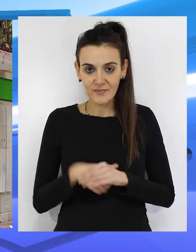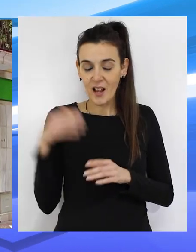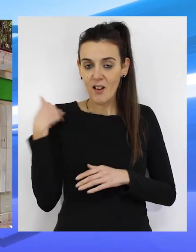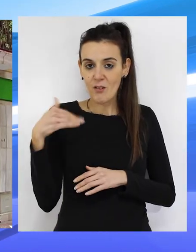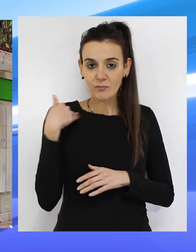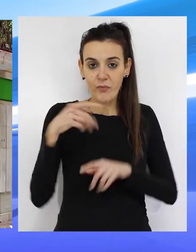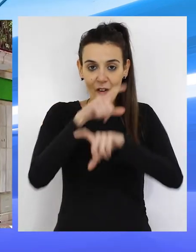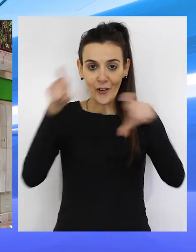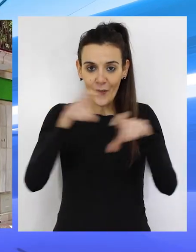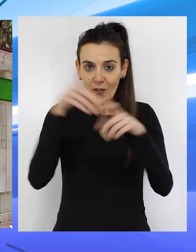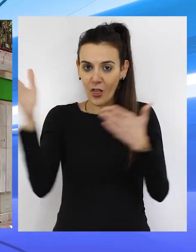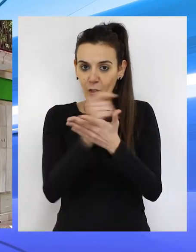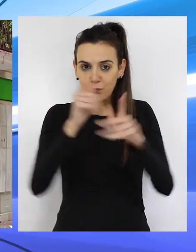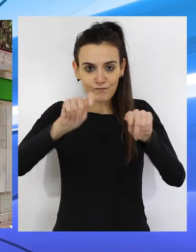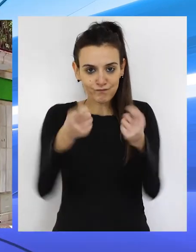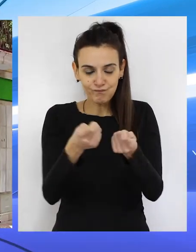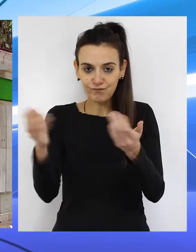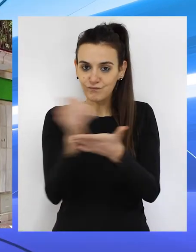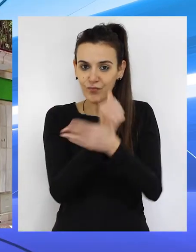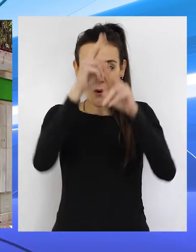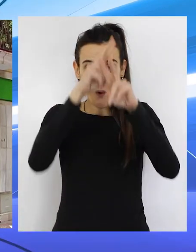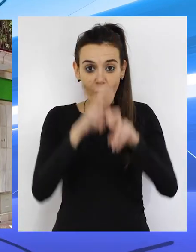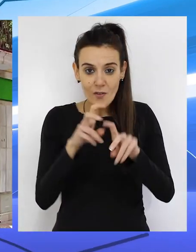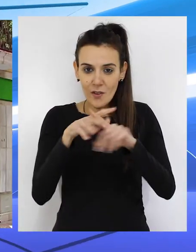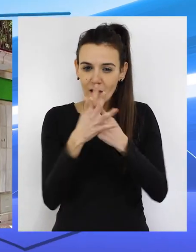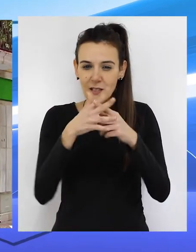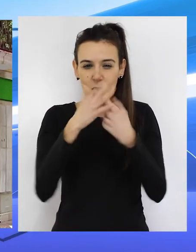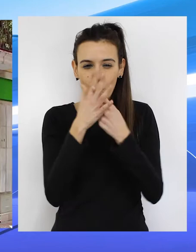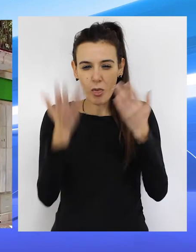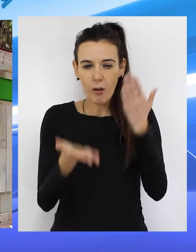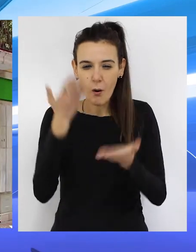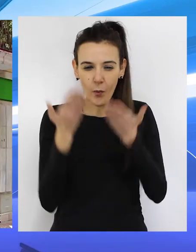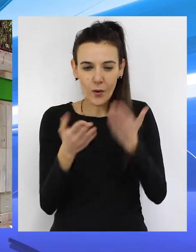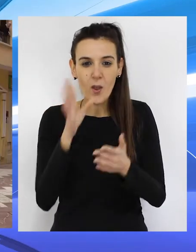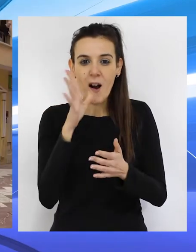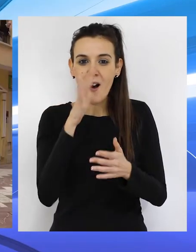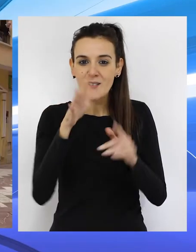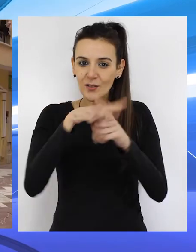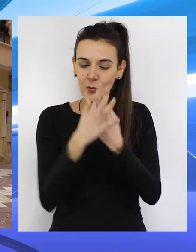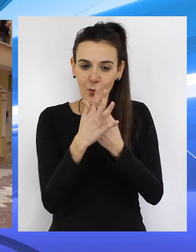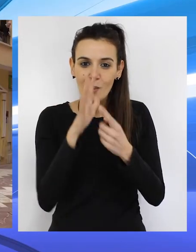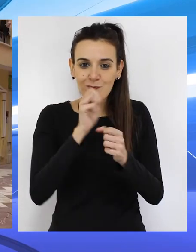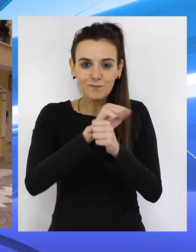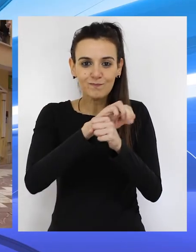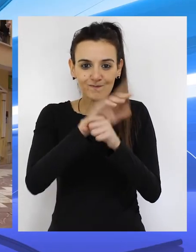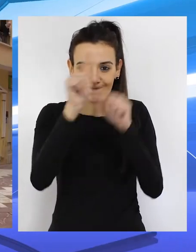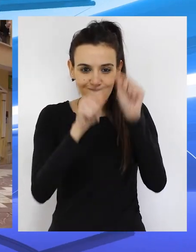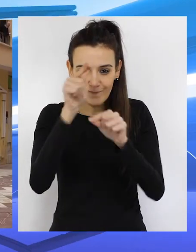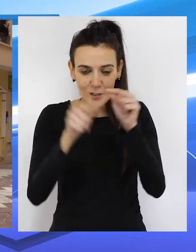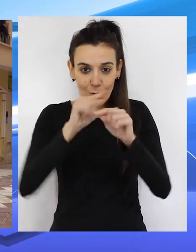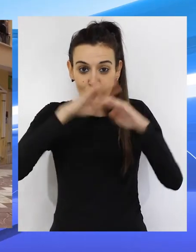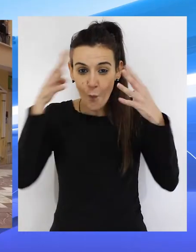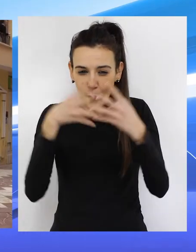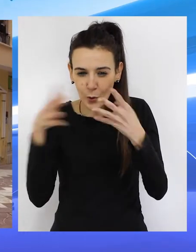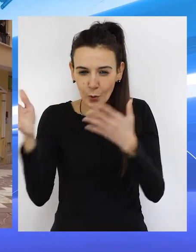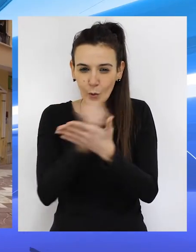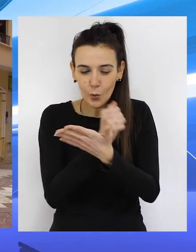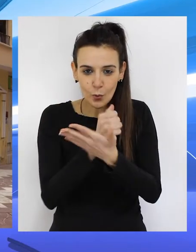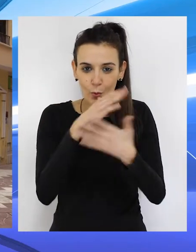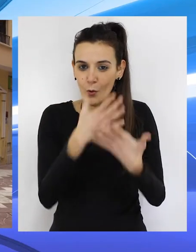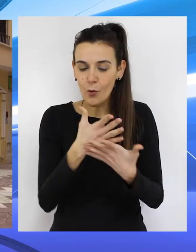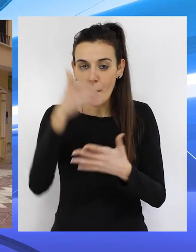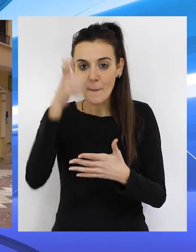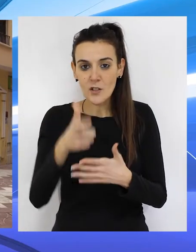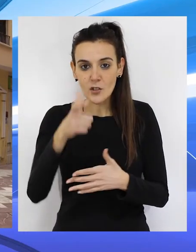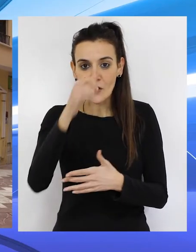Cerradas comunicaciones y equipos mientras se analiza y evalúa la situación de este ataque informático, un virus virtual, como califica José